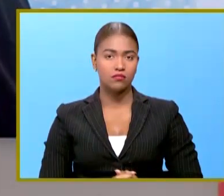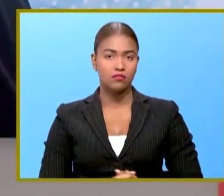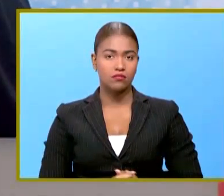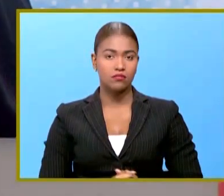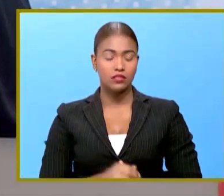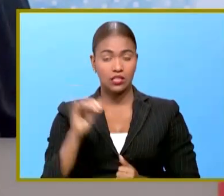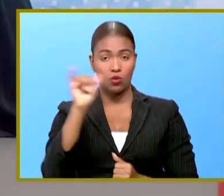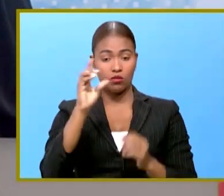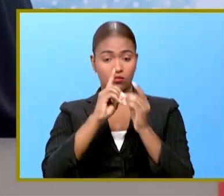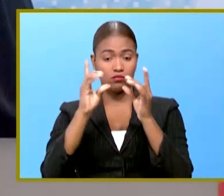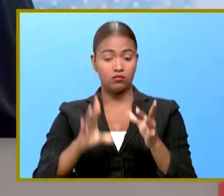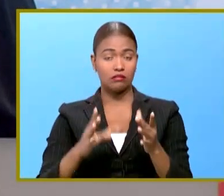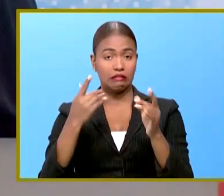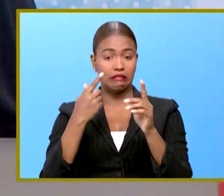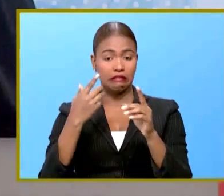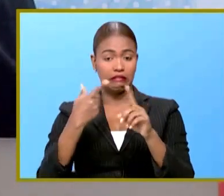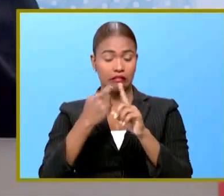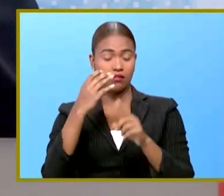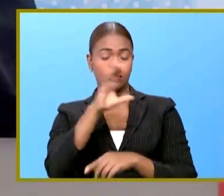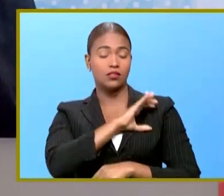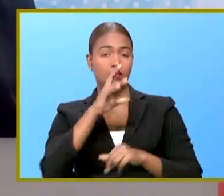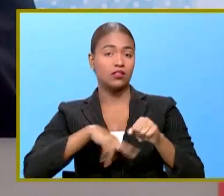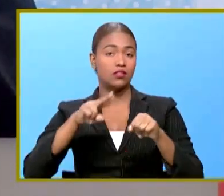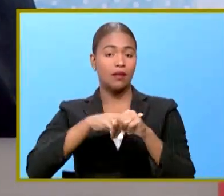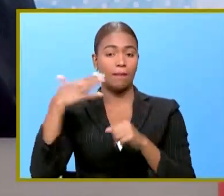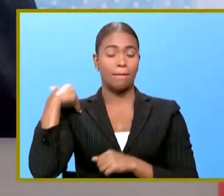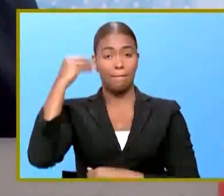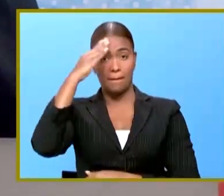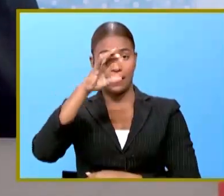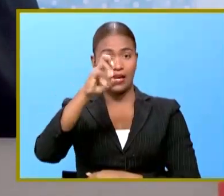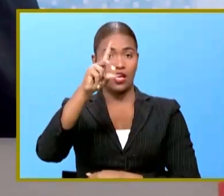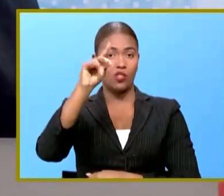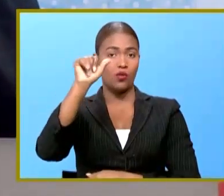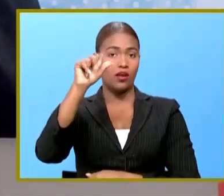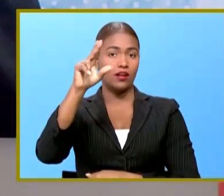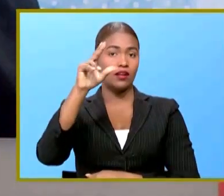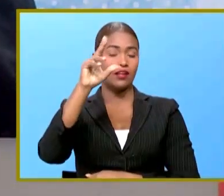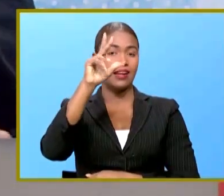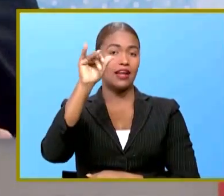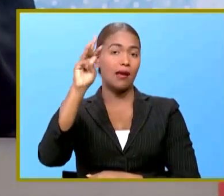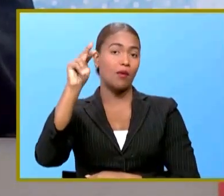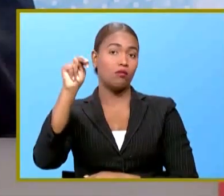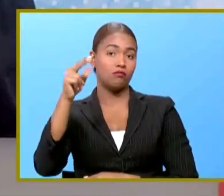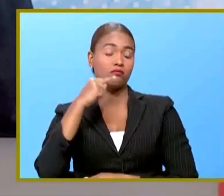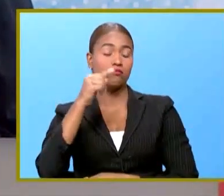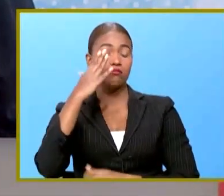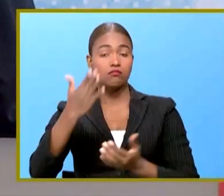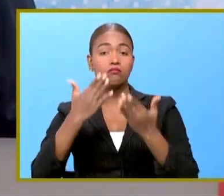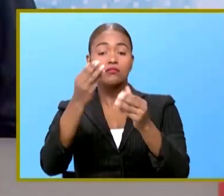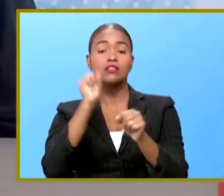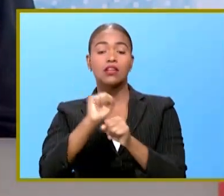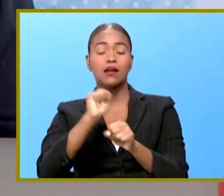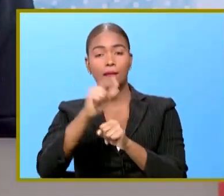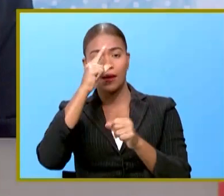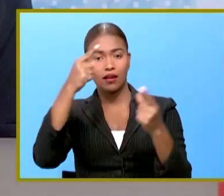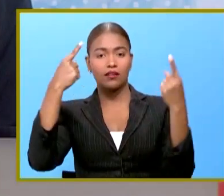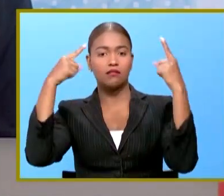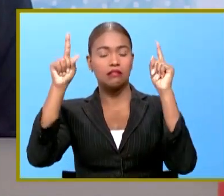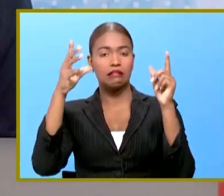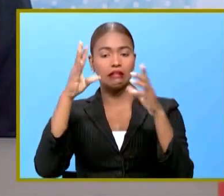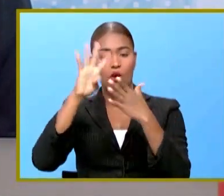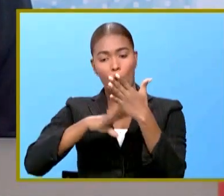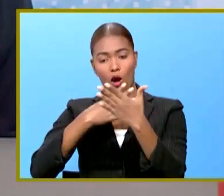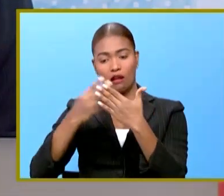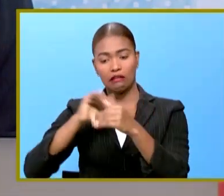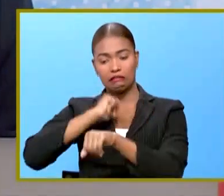En tanto el director de la Policía Nacional Mayor General Eduardo Ramón Sánchez garantizó que se trabaja para hacer cumplir el